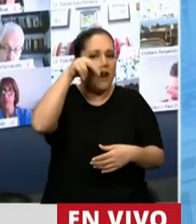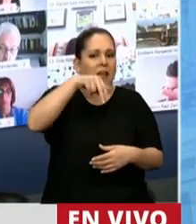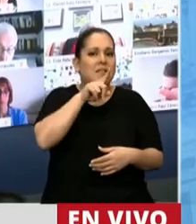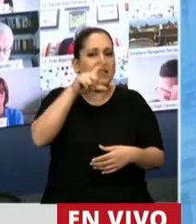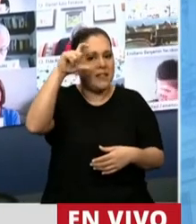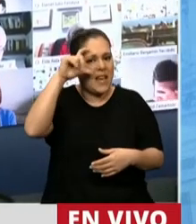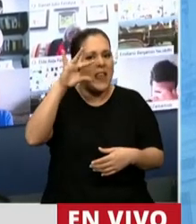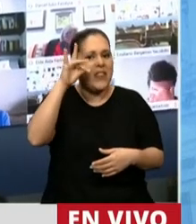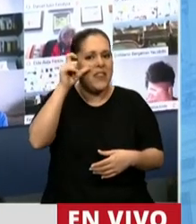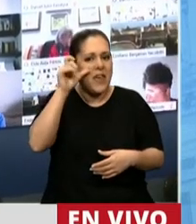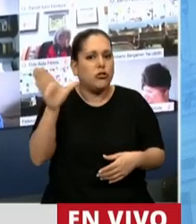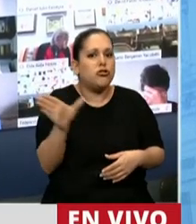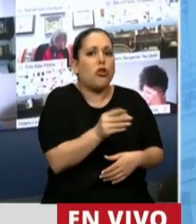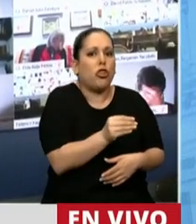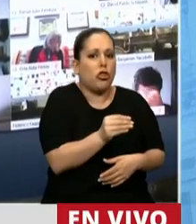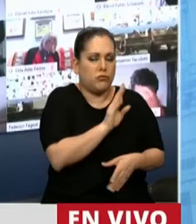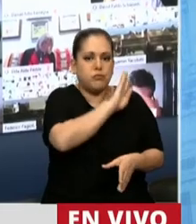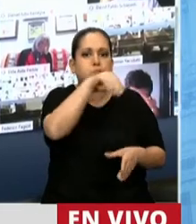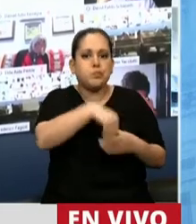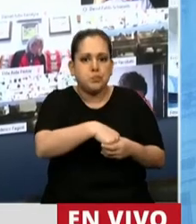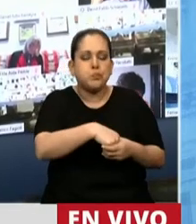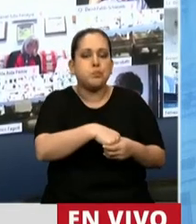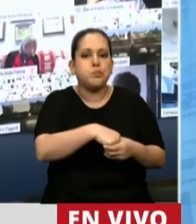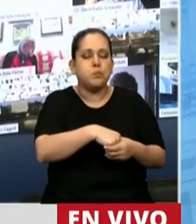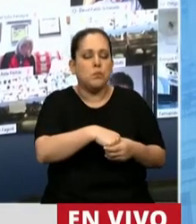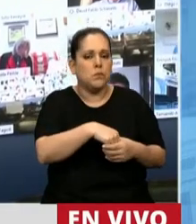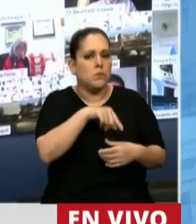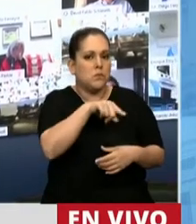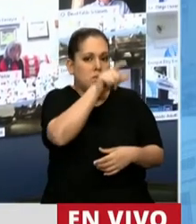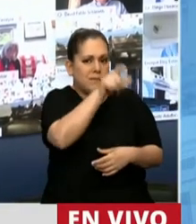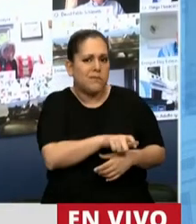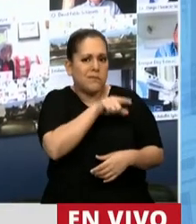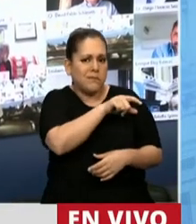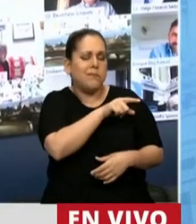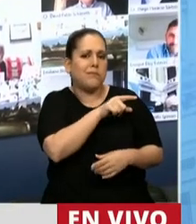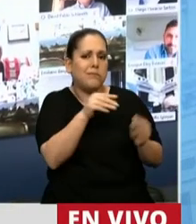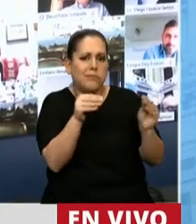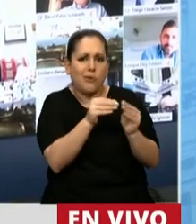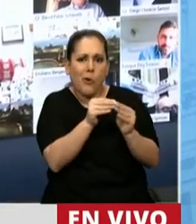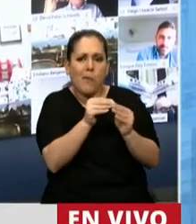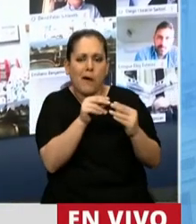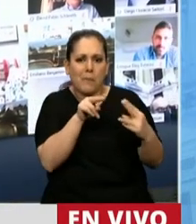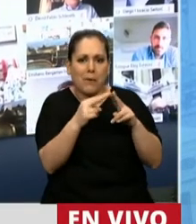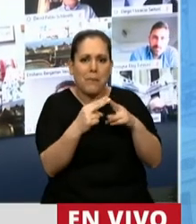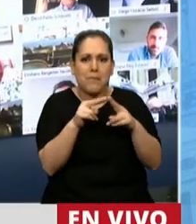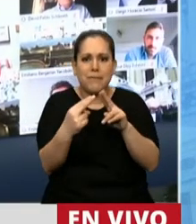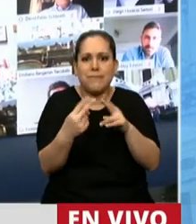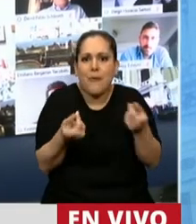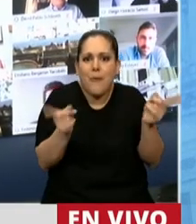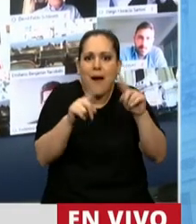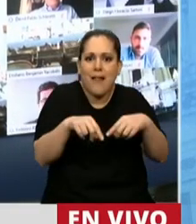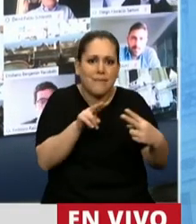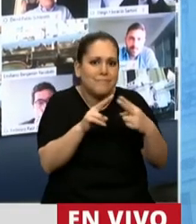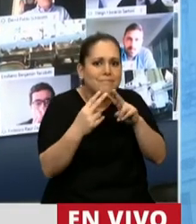de Todos y Todas fue un reencuentro de Mario Cafiero con muchos de sus compañeros y compañeras. Y en ese